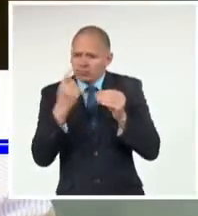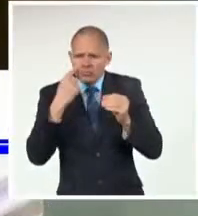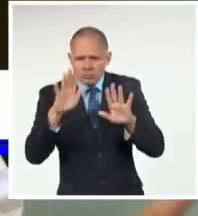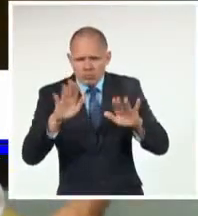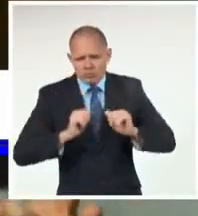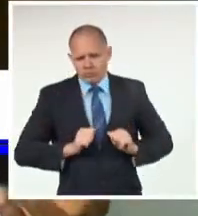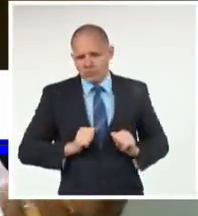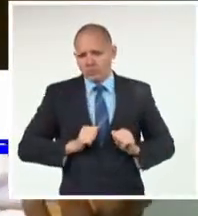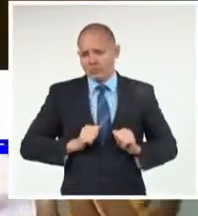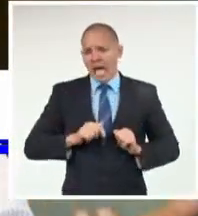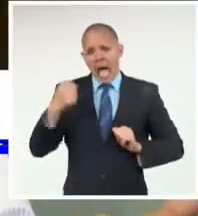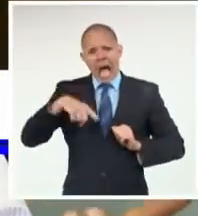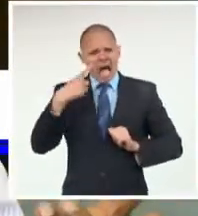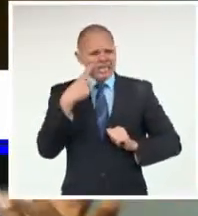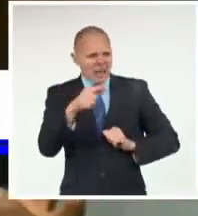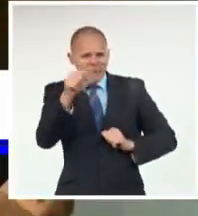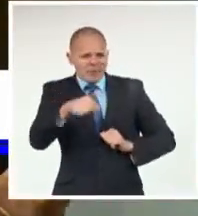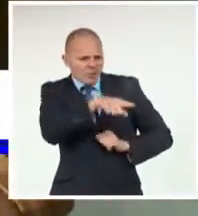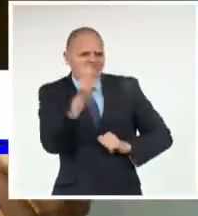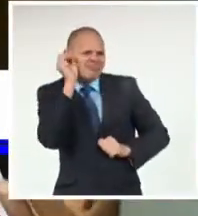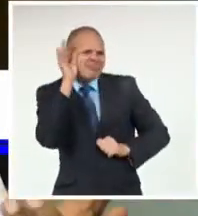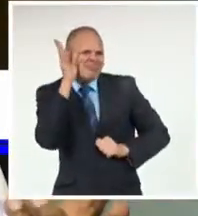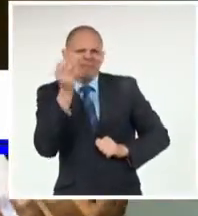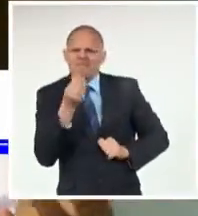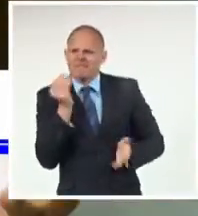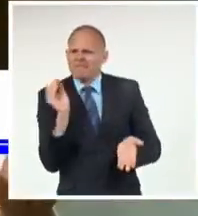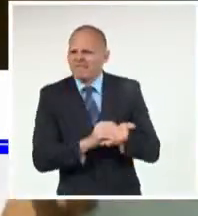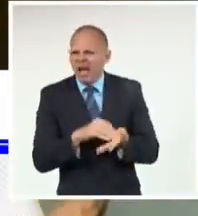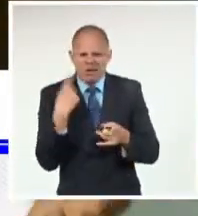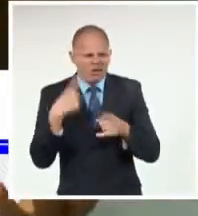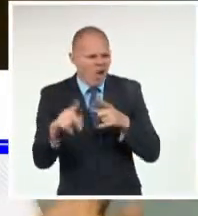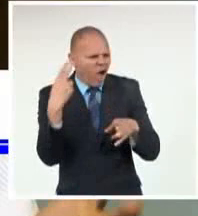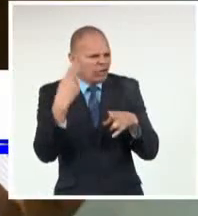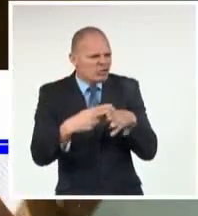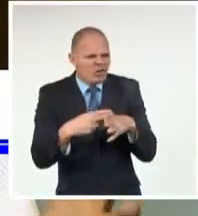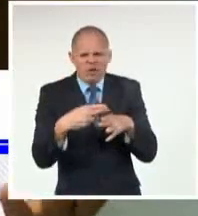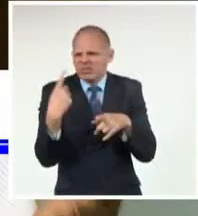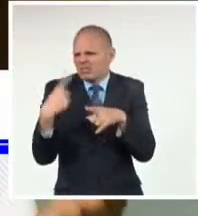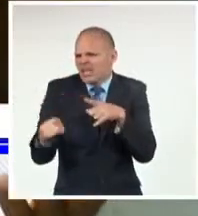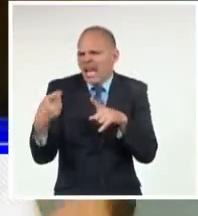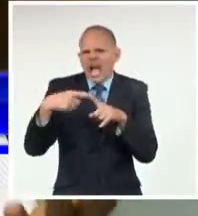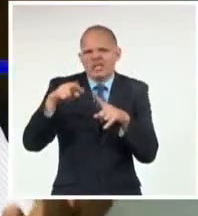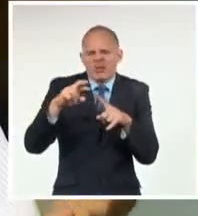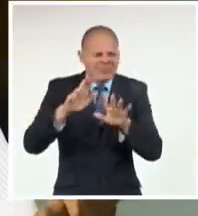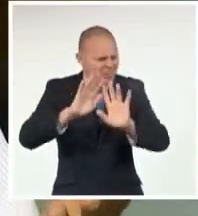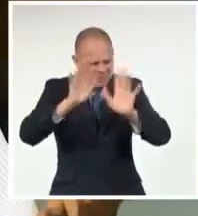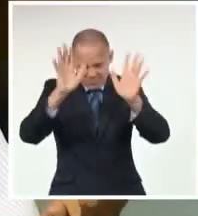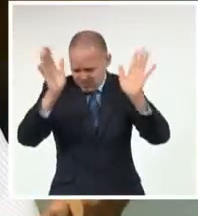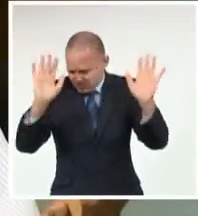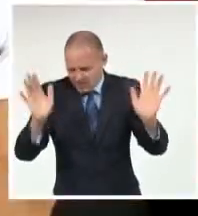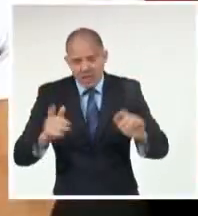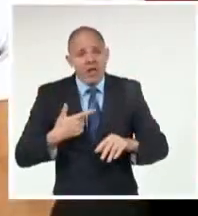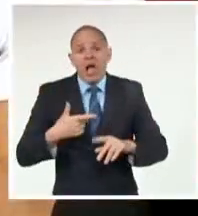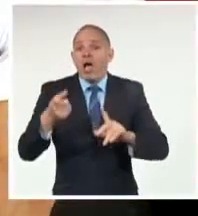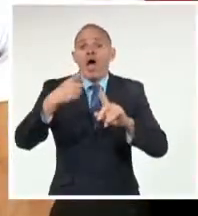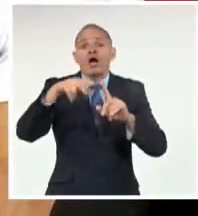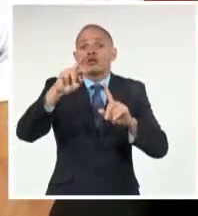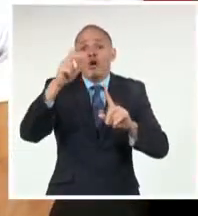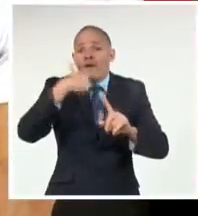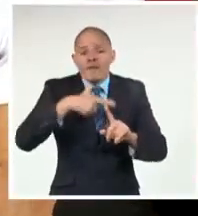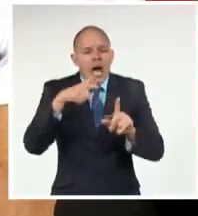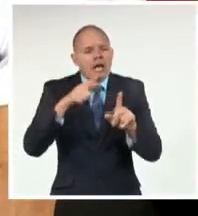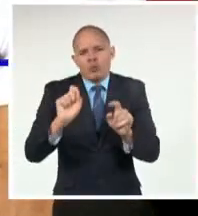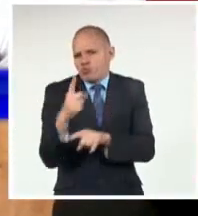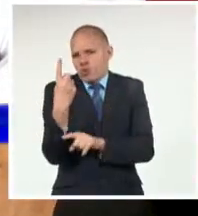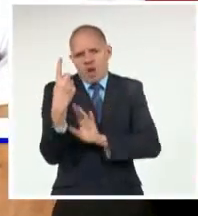Porque yo veo que ahora La gente No, La trova es una sola cosa A mí